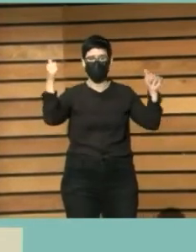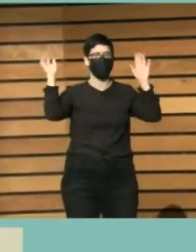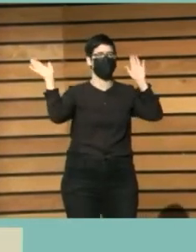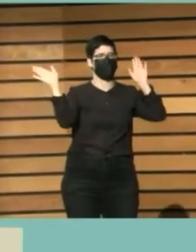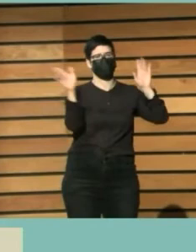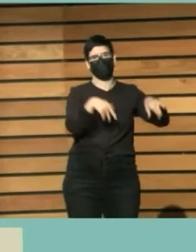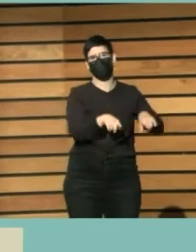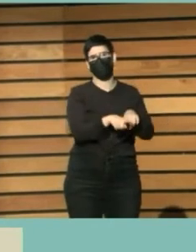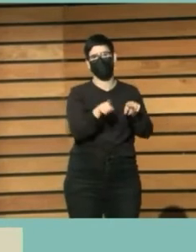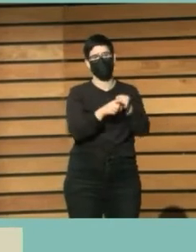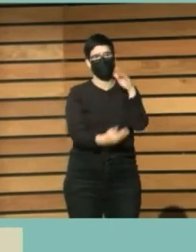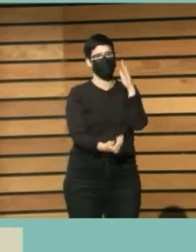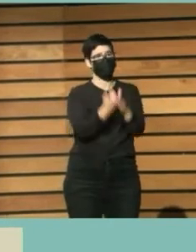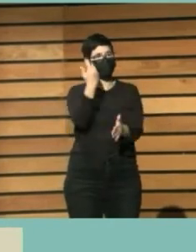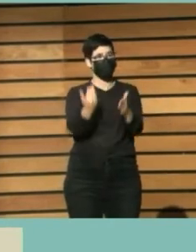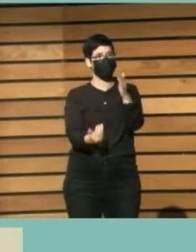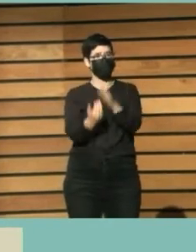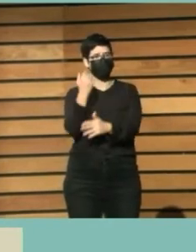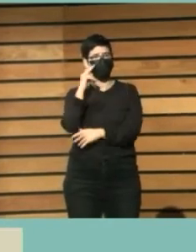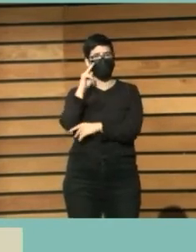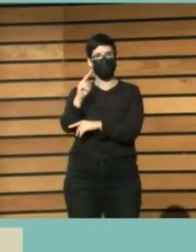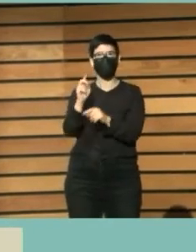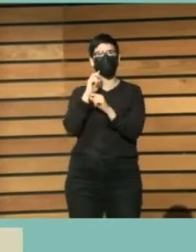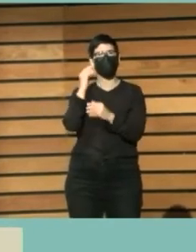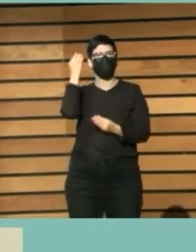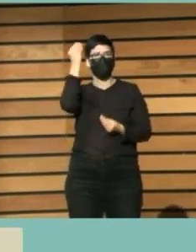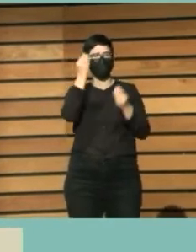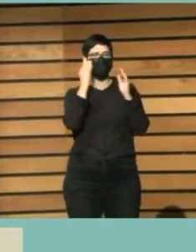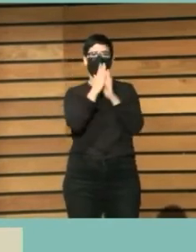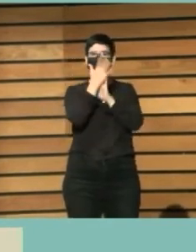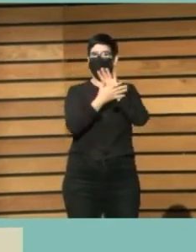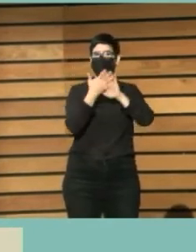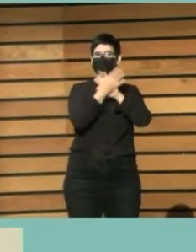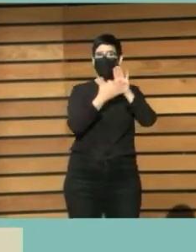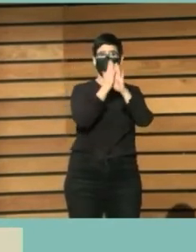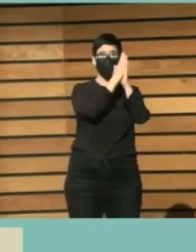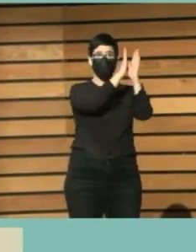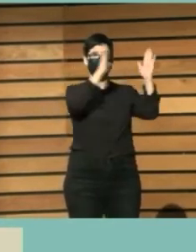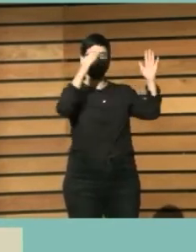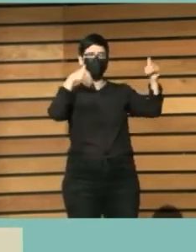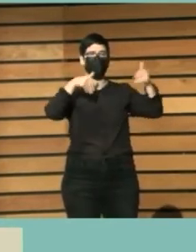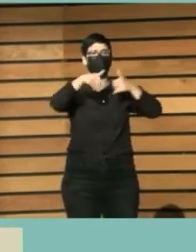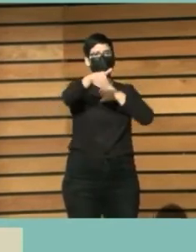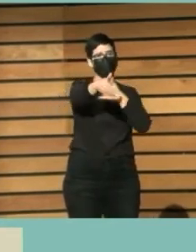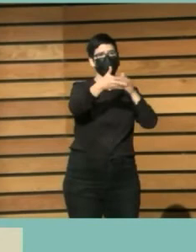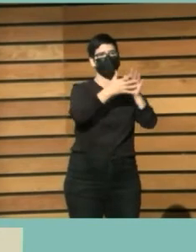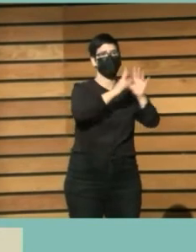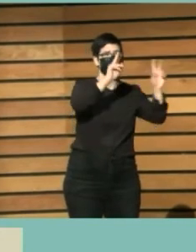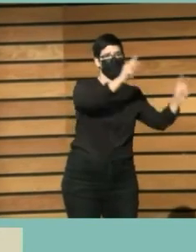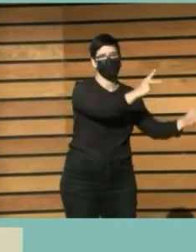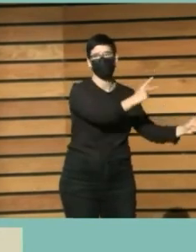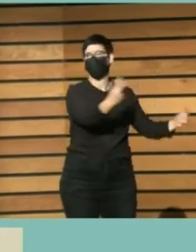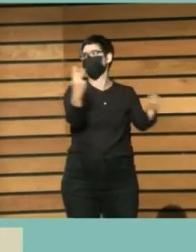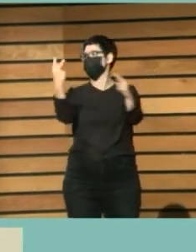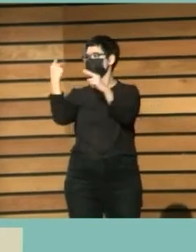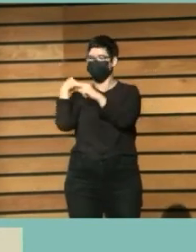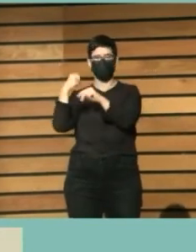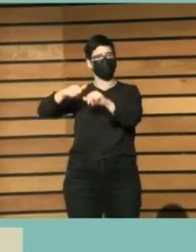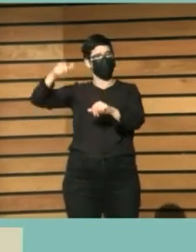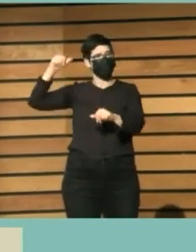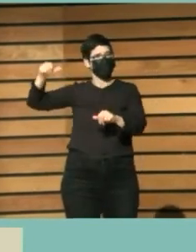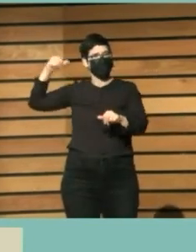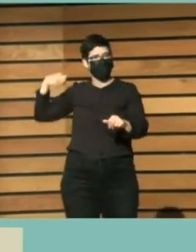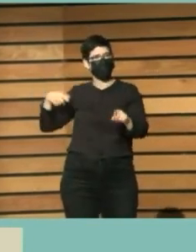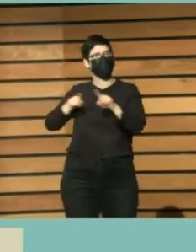sí que hemos visto estos días es que cuando hablamos de la biblioteca del futuro siempre empezamos hablando del pasado, ¿no? Siempre nos vamos a Alejandría y siempre... Y es un poco también